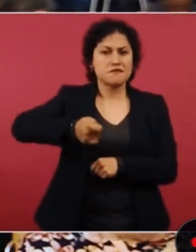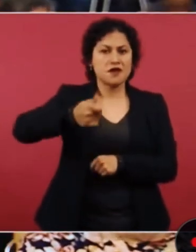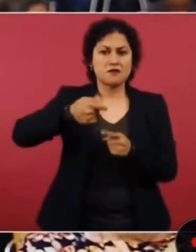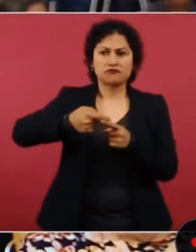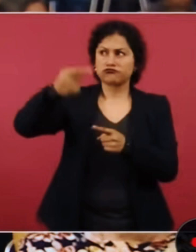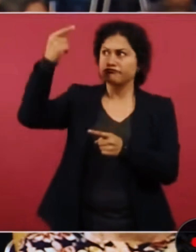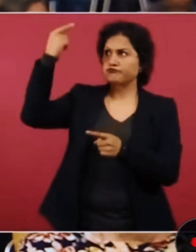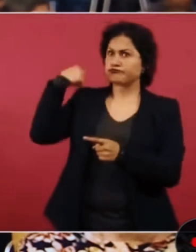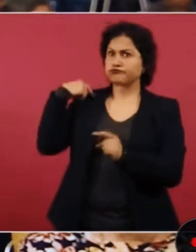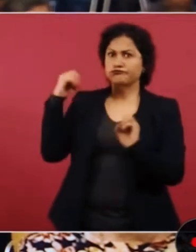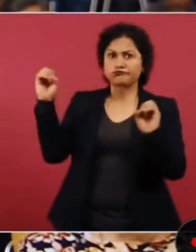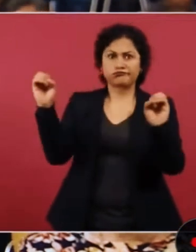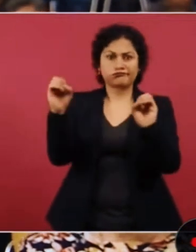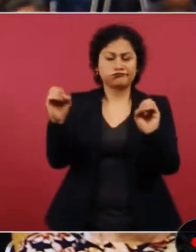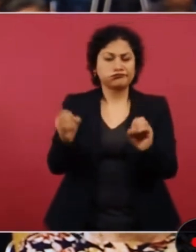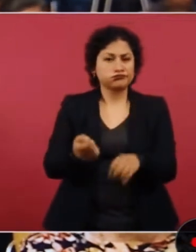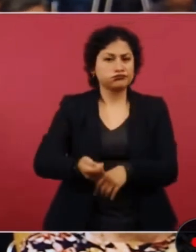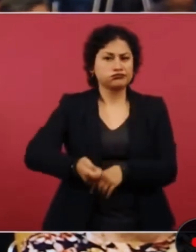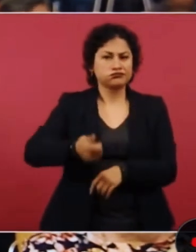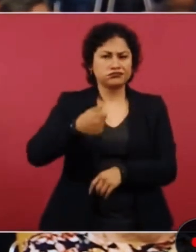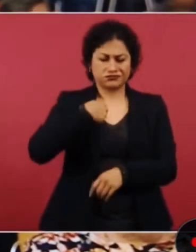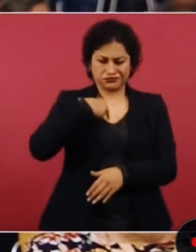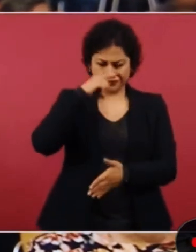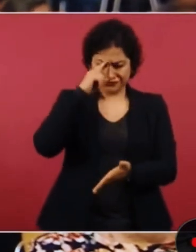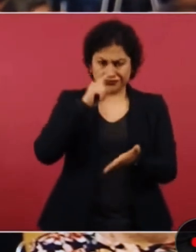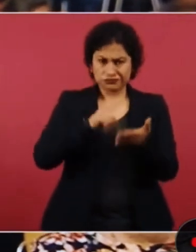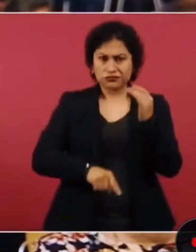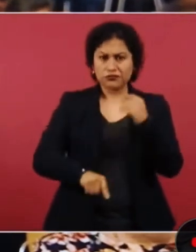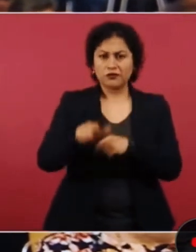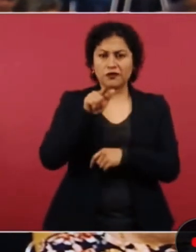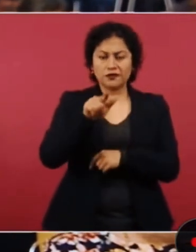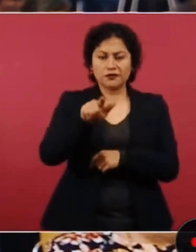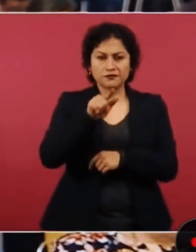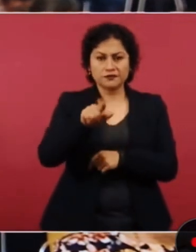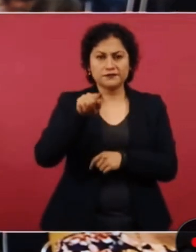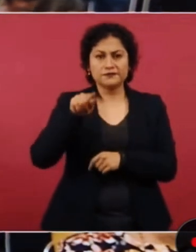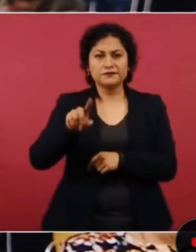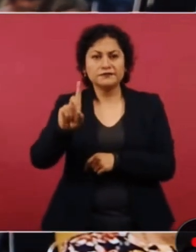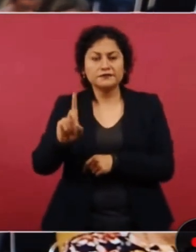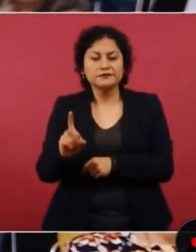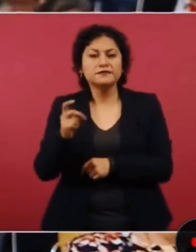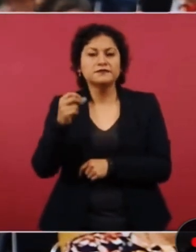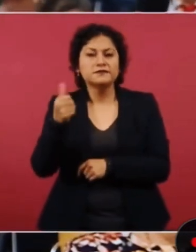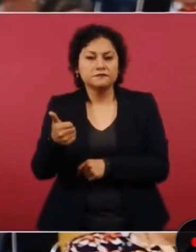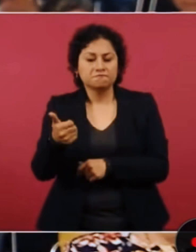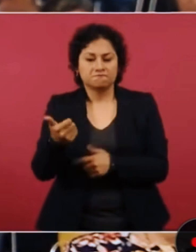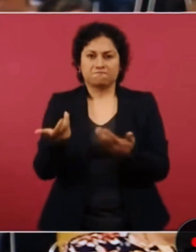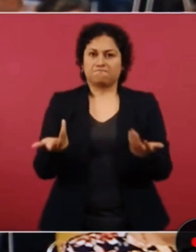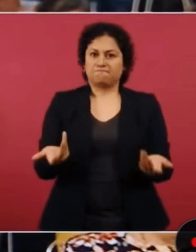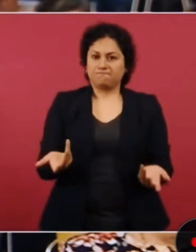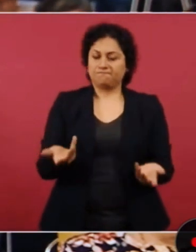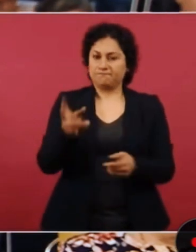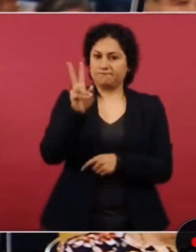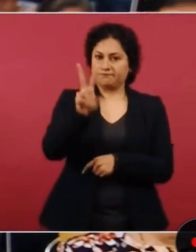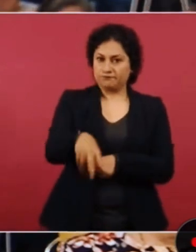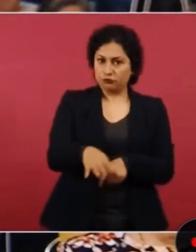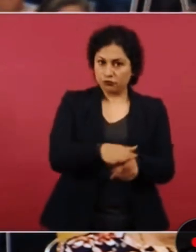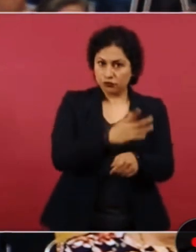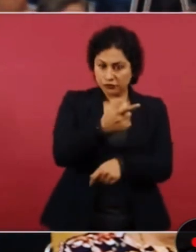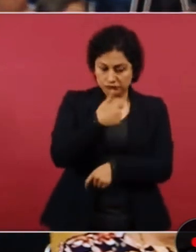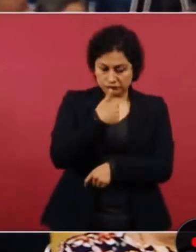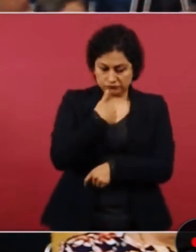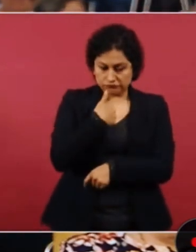tiempo, me parece, si no estoy equivocado, en 17.33. En este tenor, señor presidente,